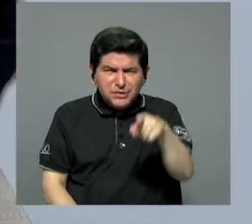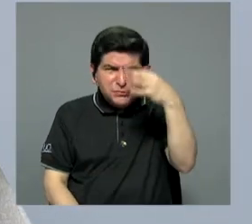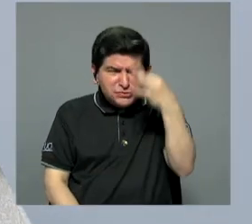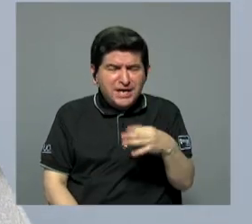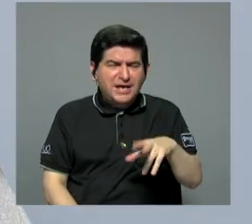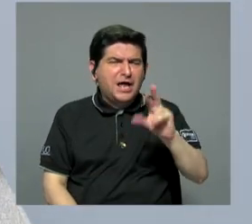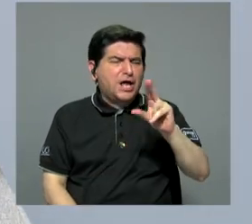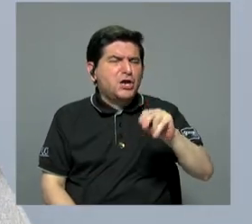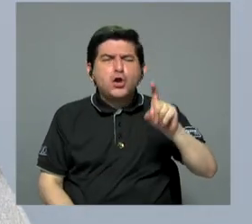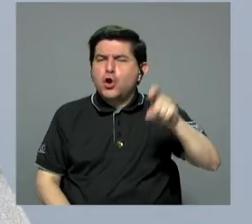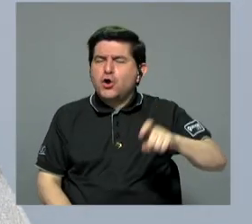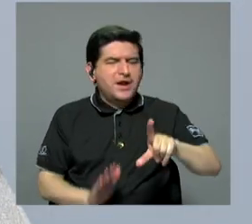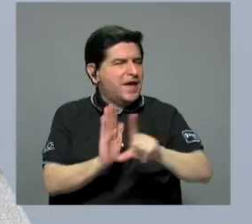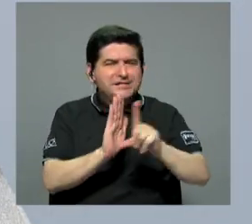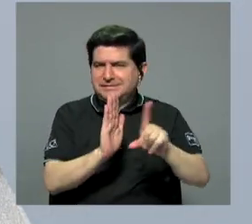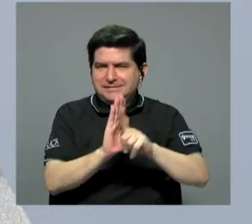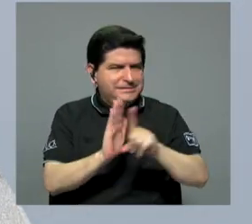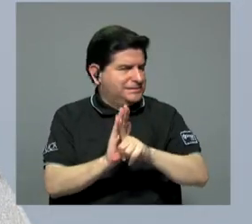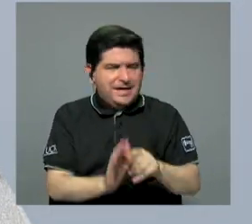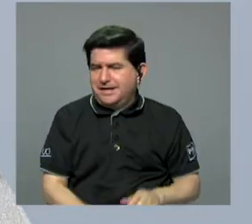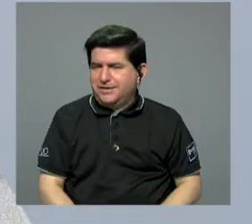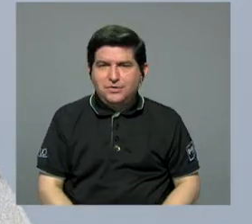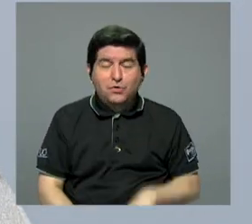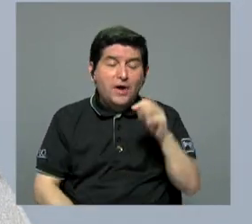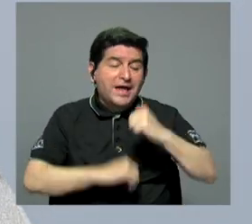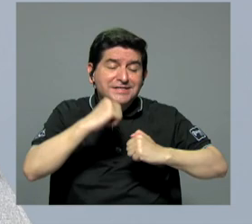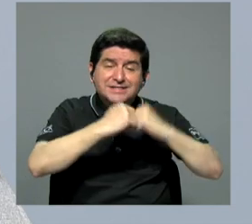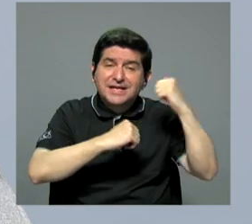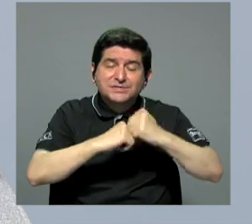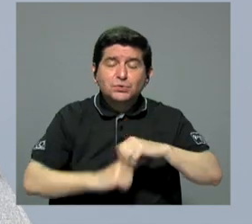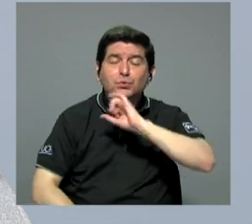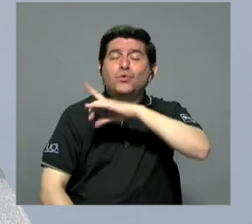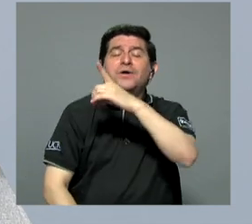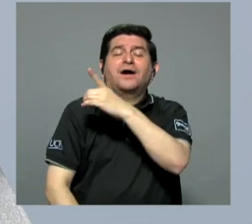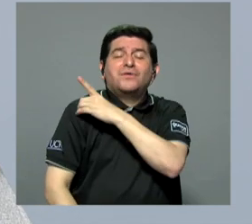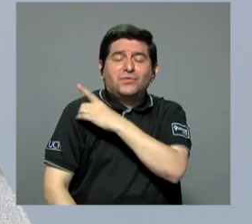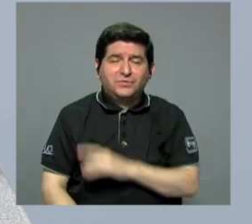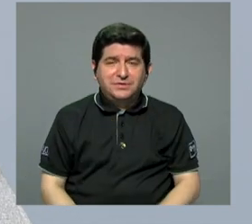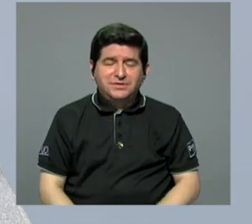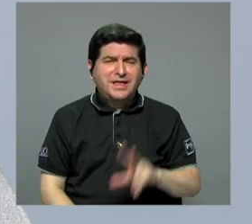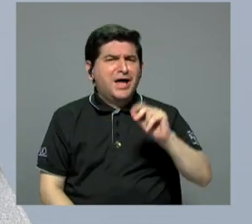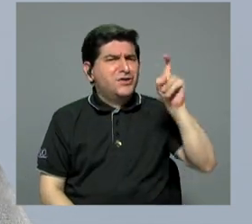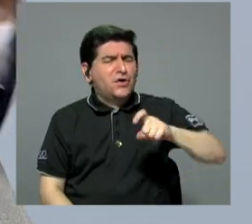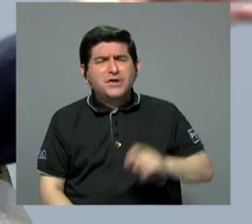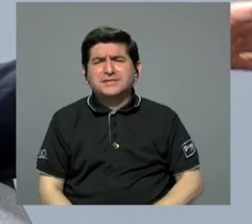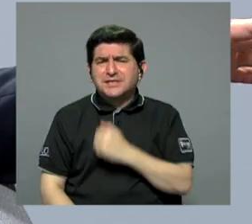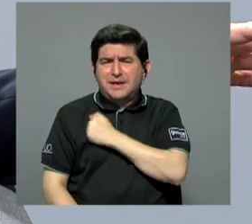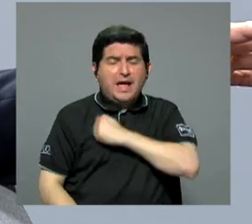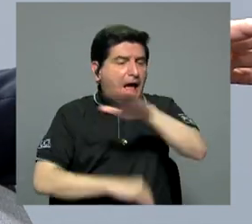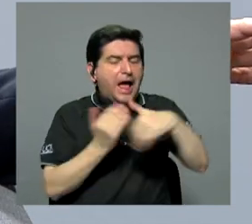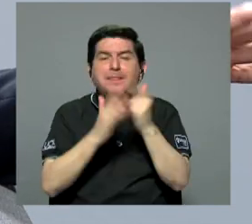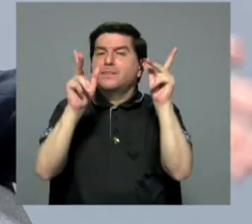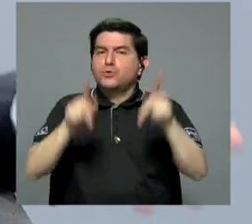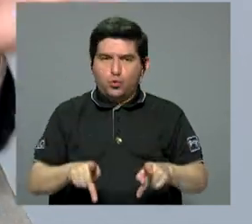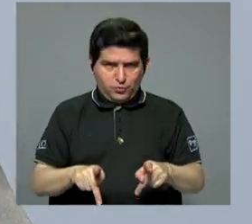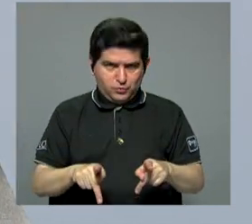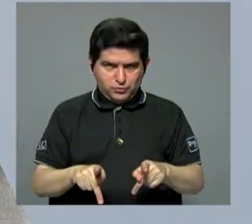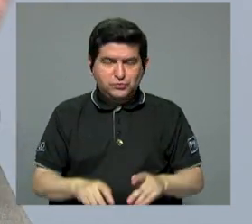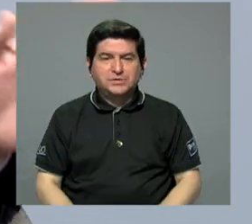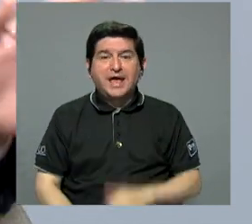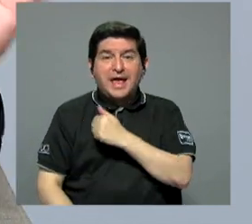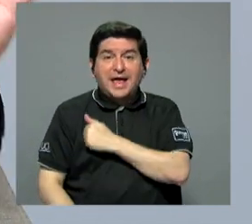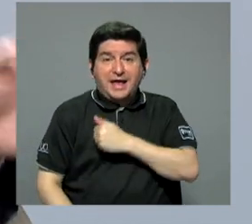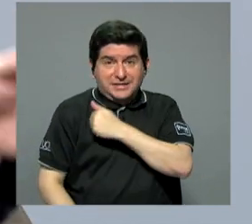necesita una ley. Eso necesita simplemente una estructura desde la Junta Directiva, donde no necesita condonar a todo el mundo, sino